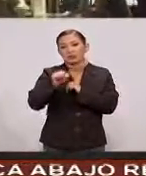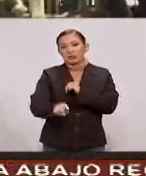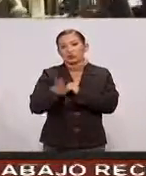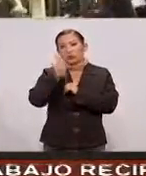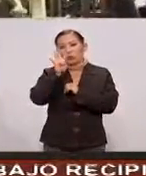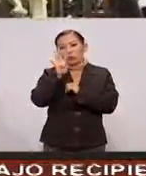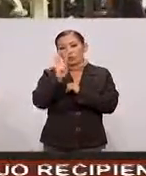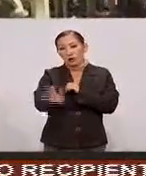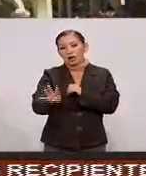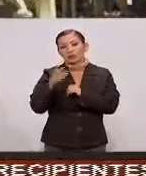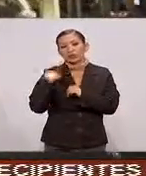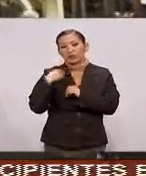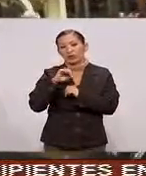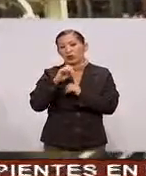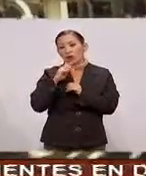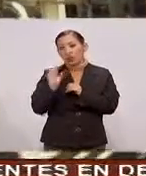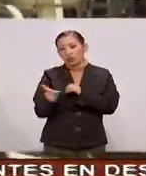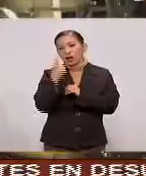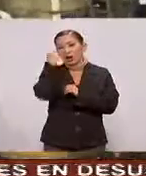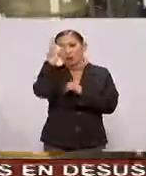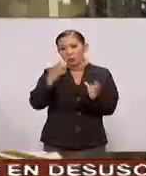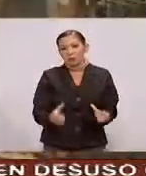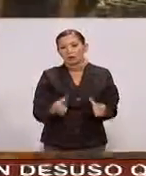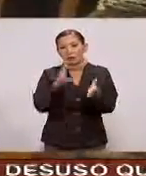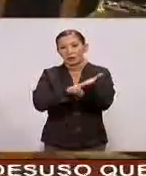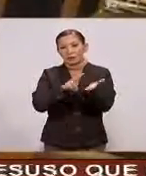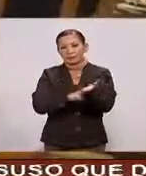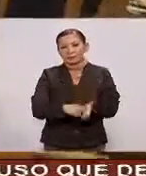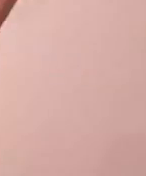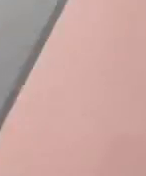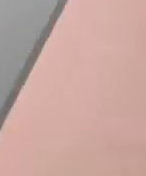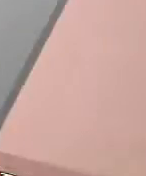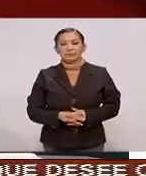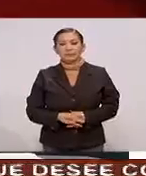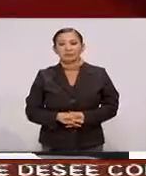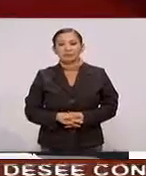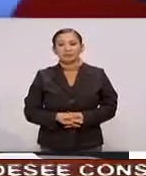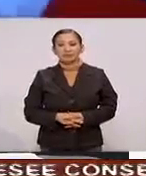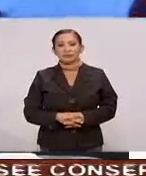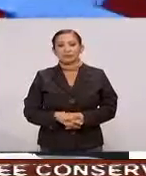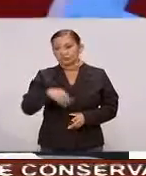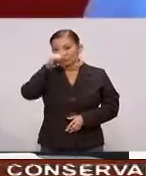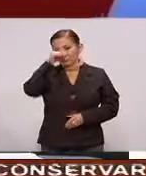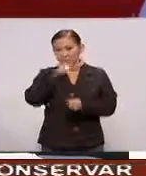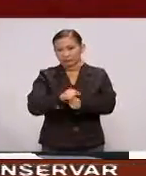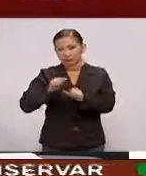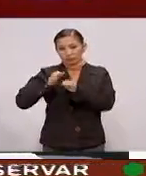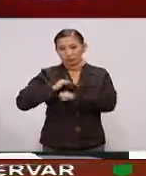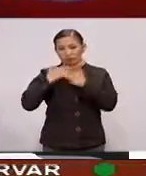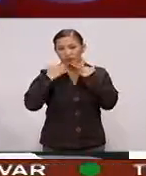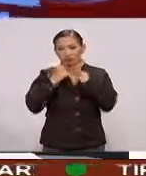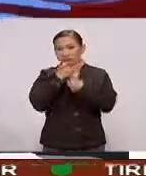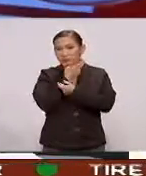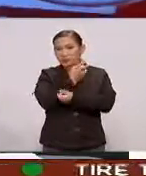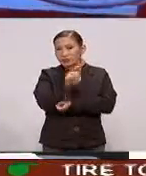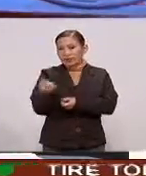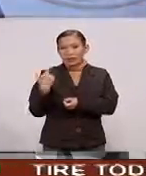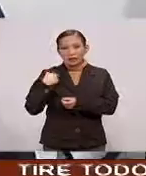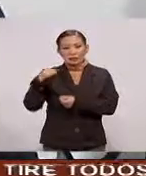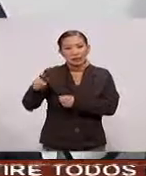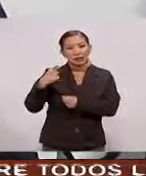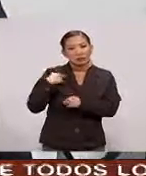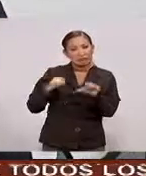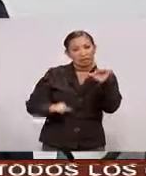.04 dólares Por barril El secretario de Hacienda Luis Videgaraya Asiguró Que las medidas